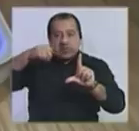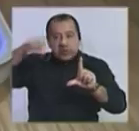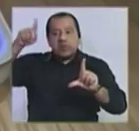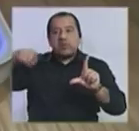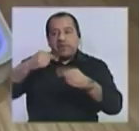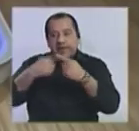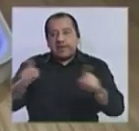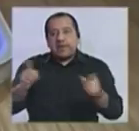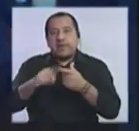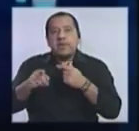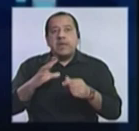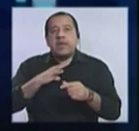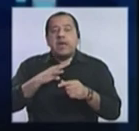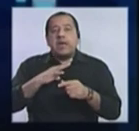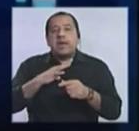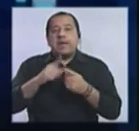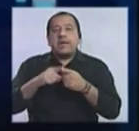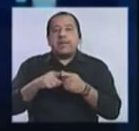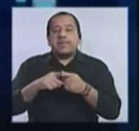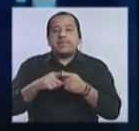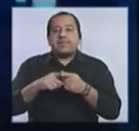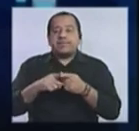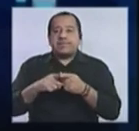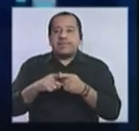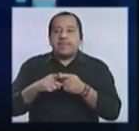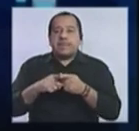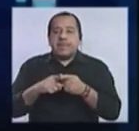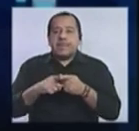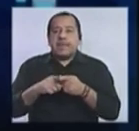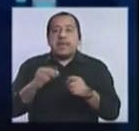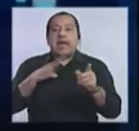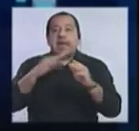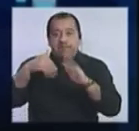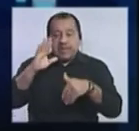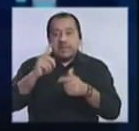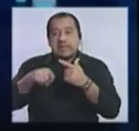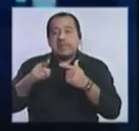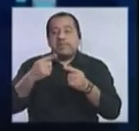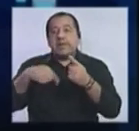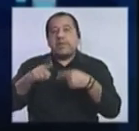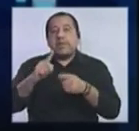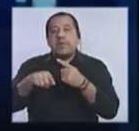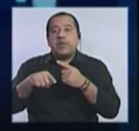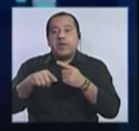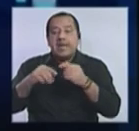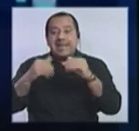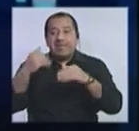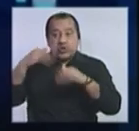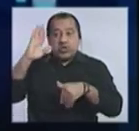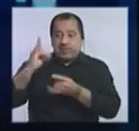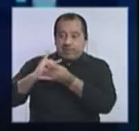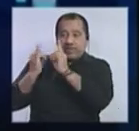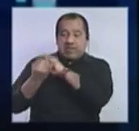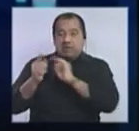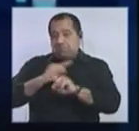también una lejanía mayor, obviamente, hay más bancas, pero es una lejanía mayor de la mayoría parlamentaria